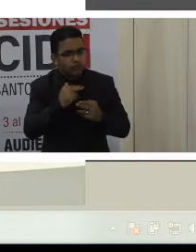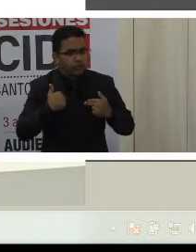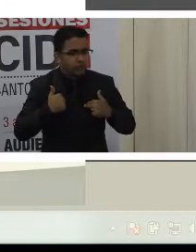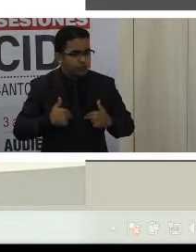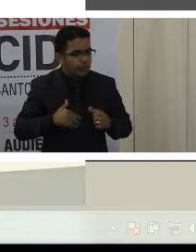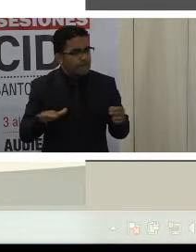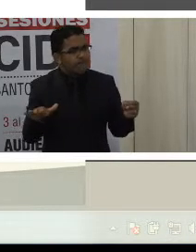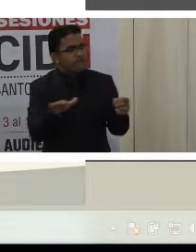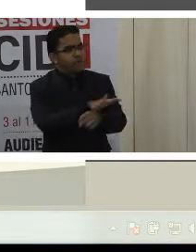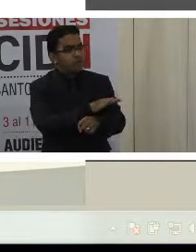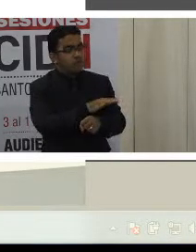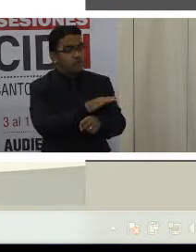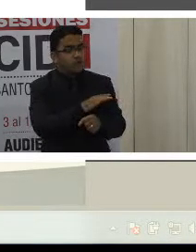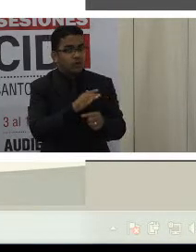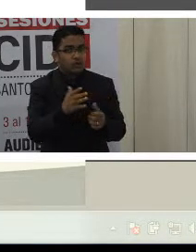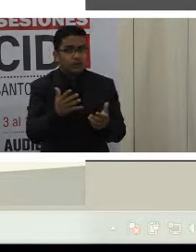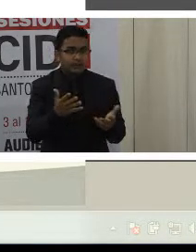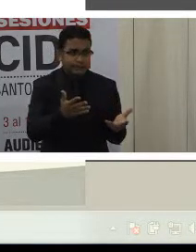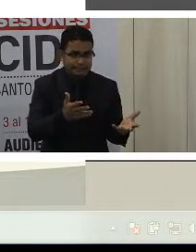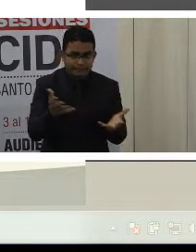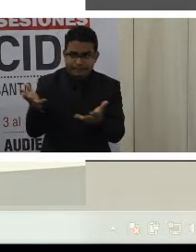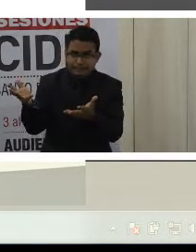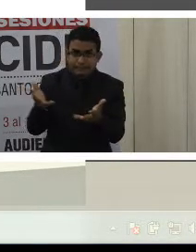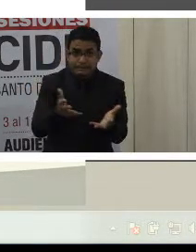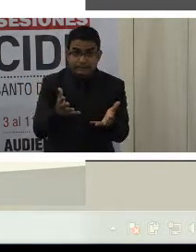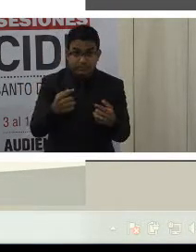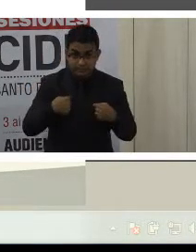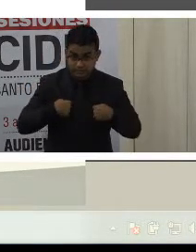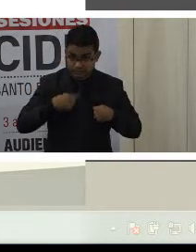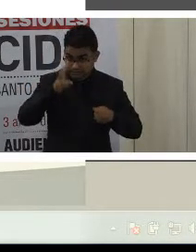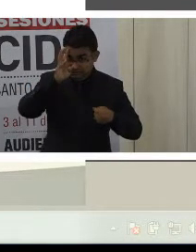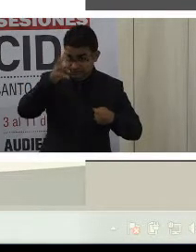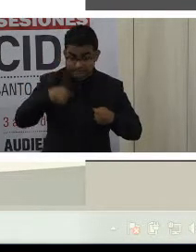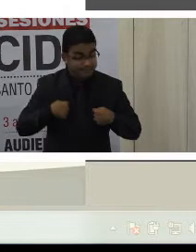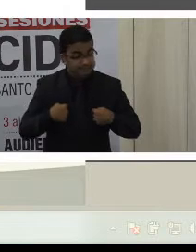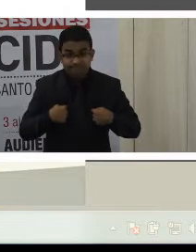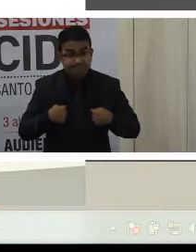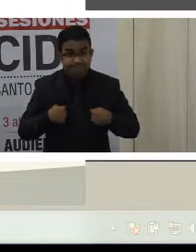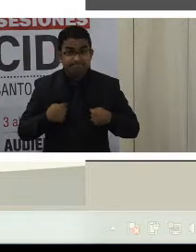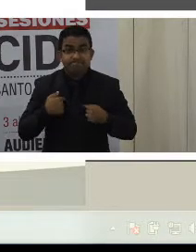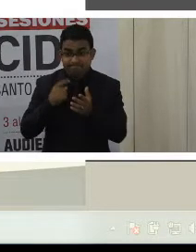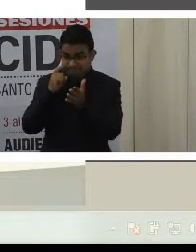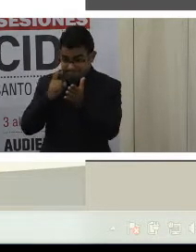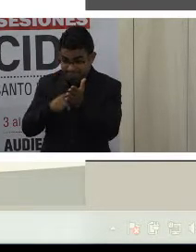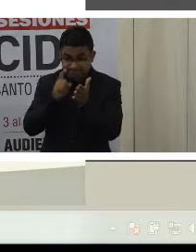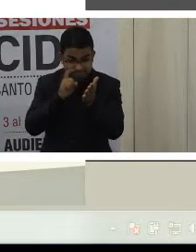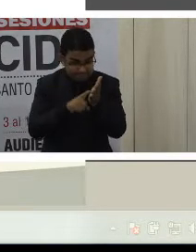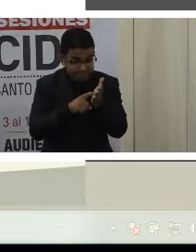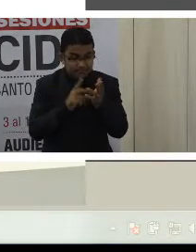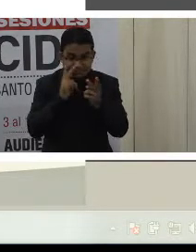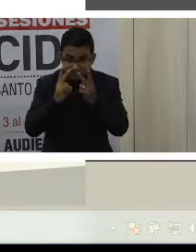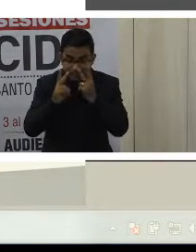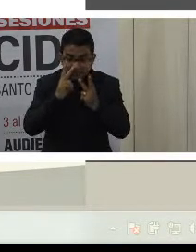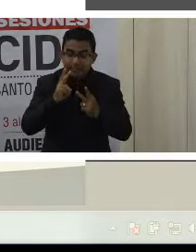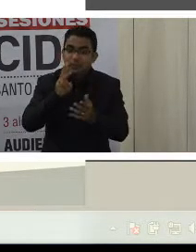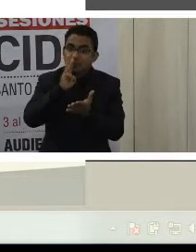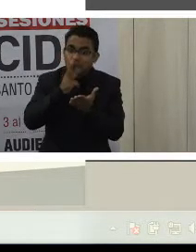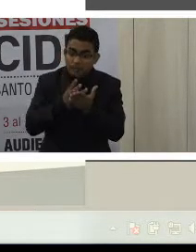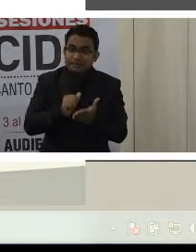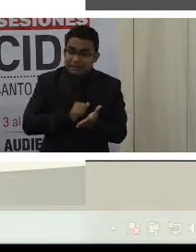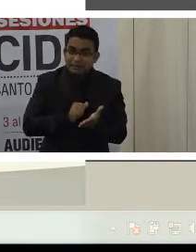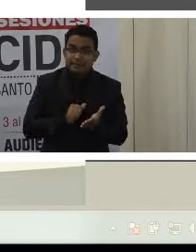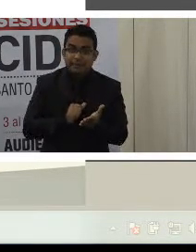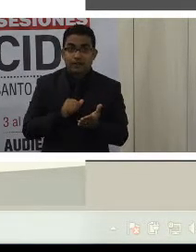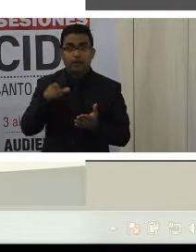personas con discapacidad en Venezuela. No lo decimos nosotros. Ya lo reconoce la propia oficina del alto comisionado de